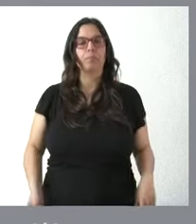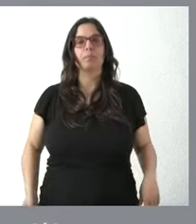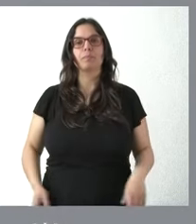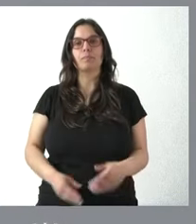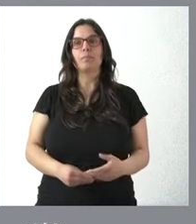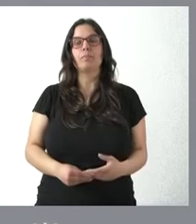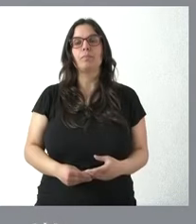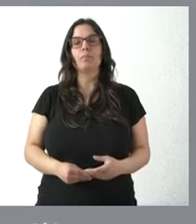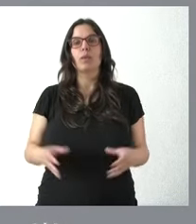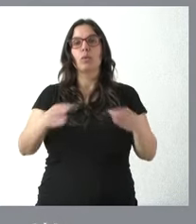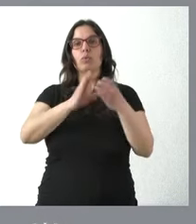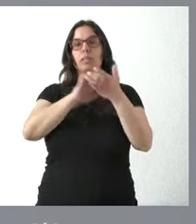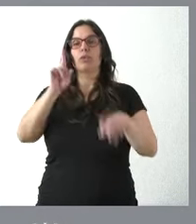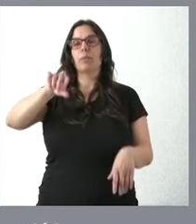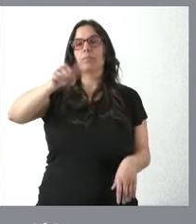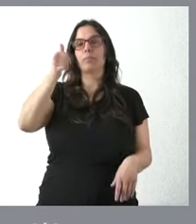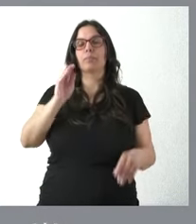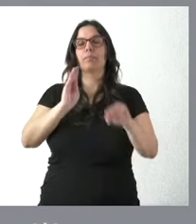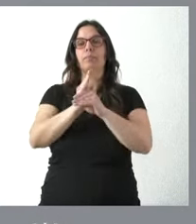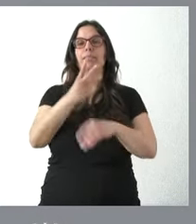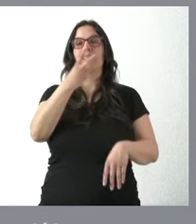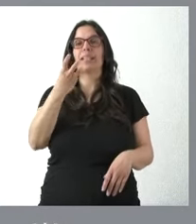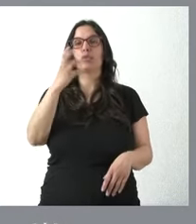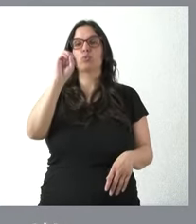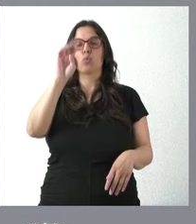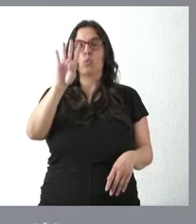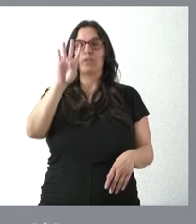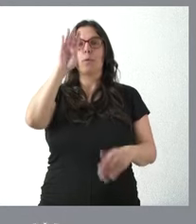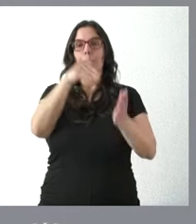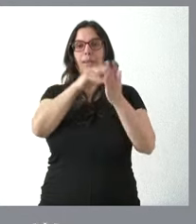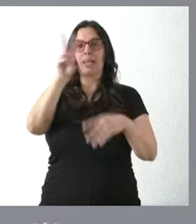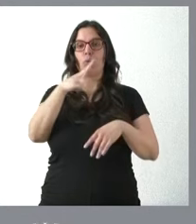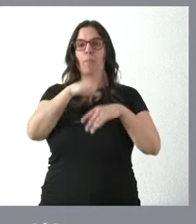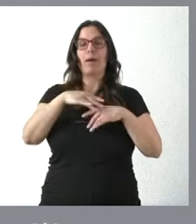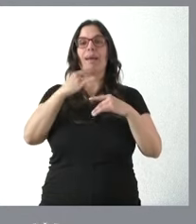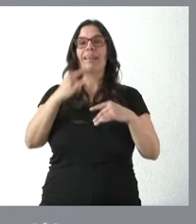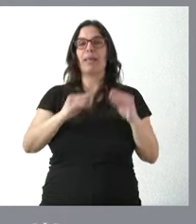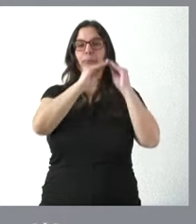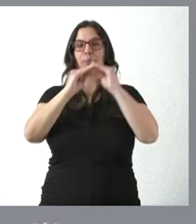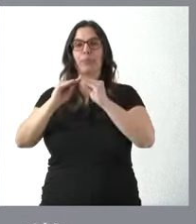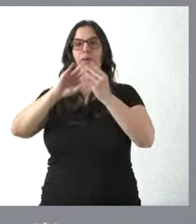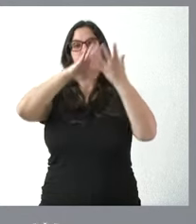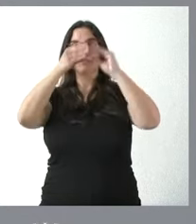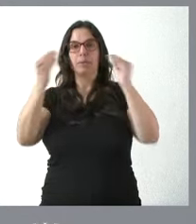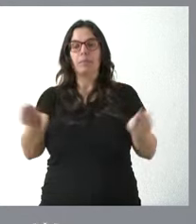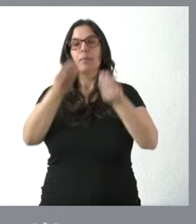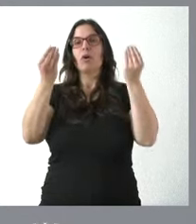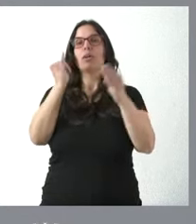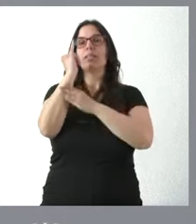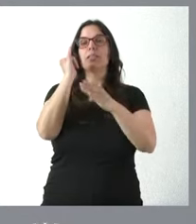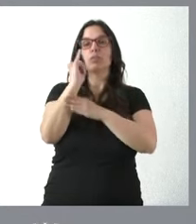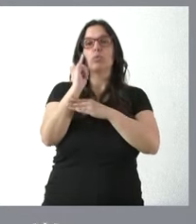La Junta aprueba una inversión de 304.000 euros para adecuar la instalación eléctrica del Instituto de Educación Secundaria a la Merced de Valladolid.